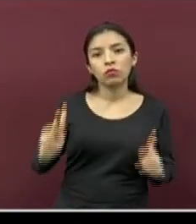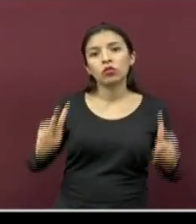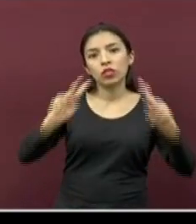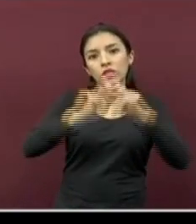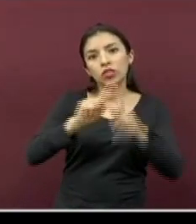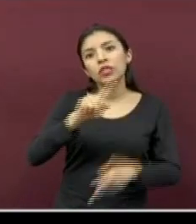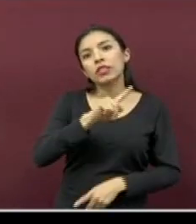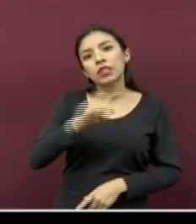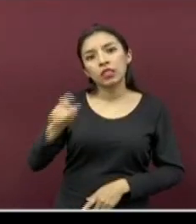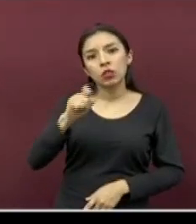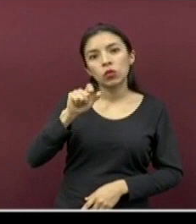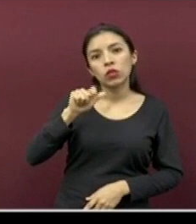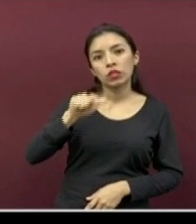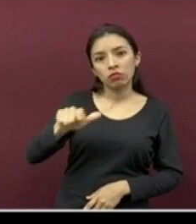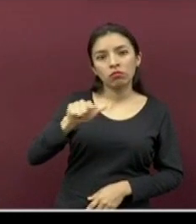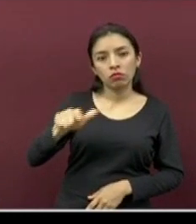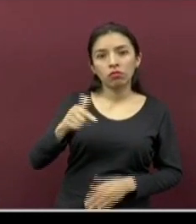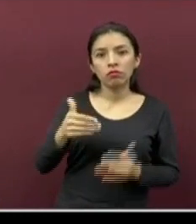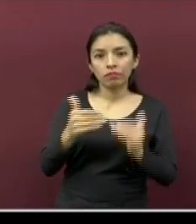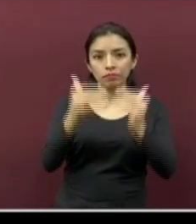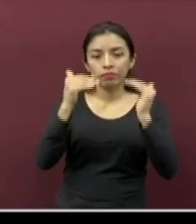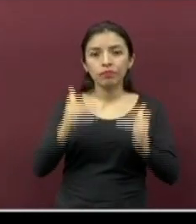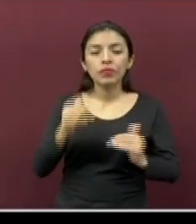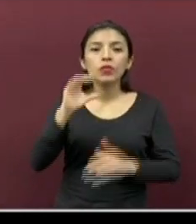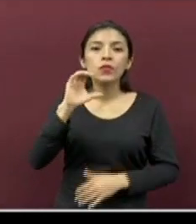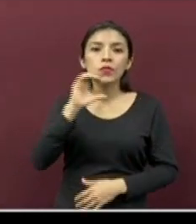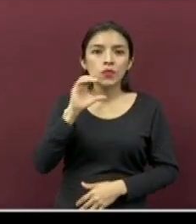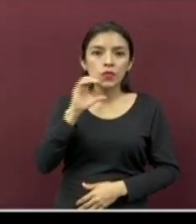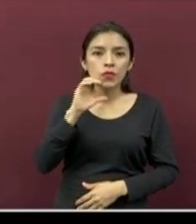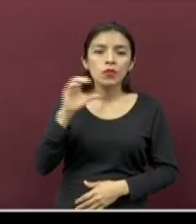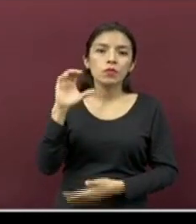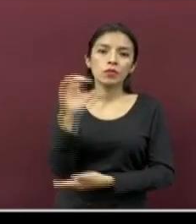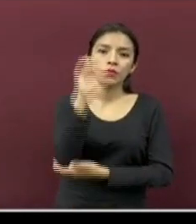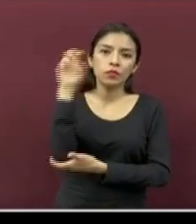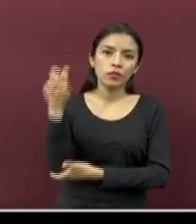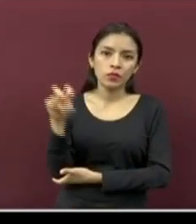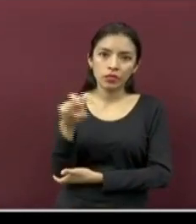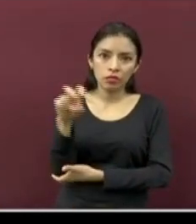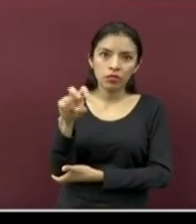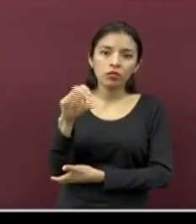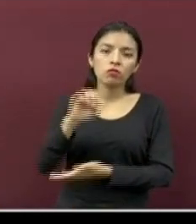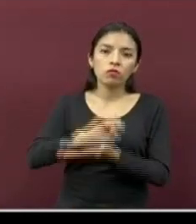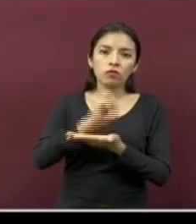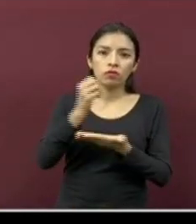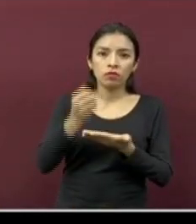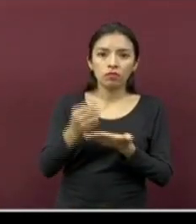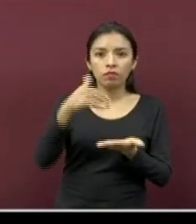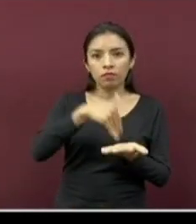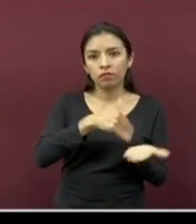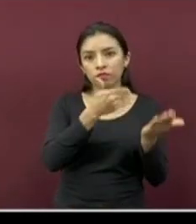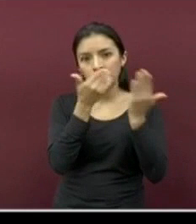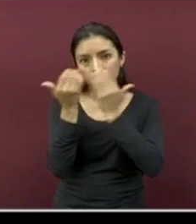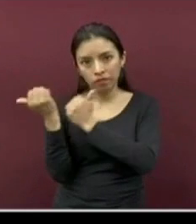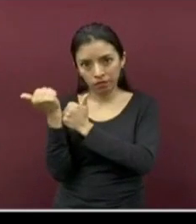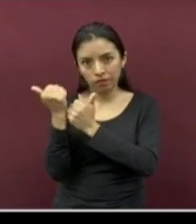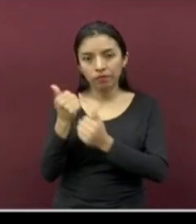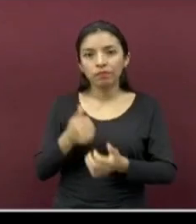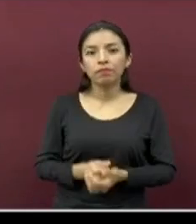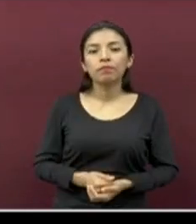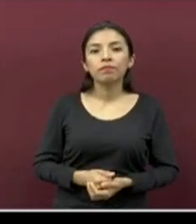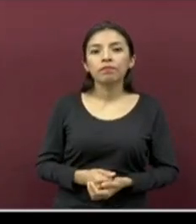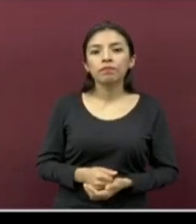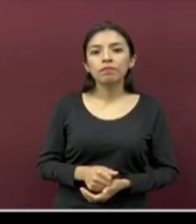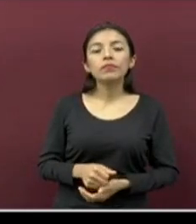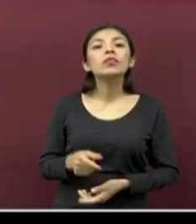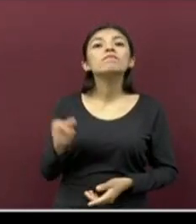117. Seguidos por Córdoba, Coatzacoalcos, Orizaba y Martínez de la Torre. Así